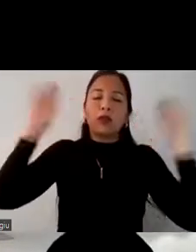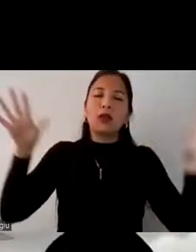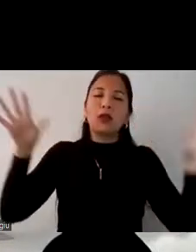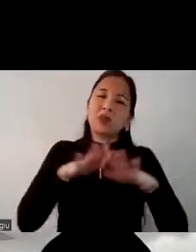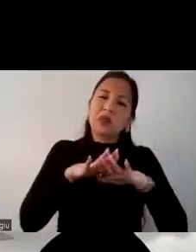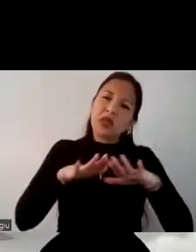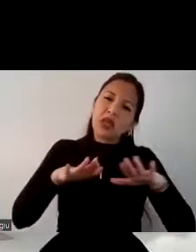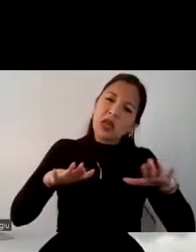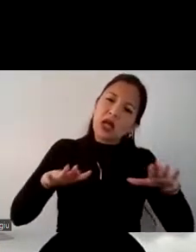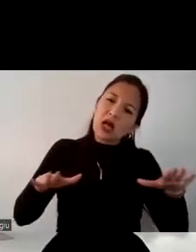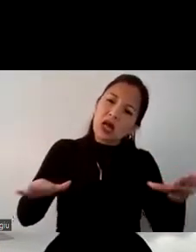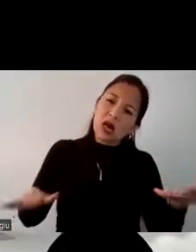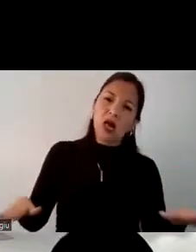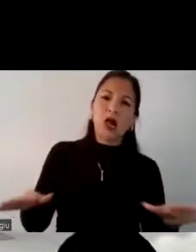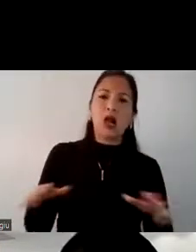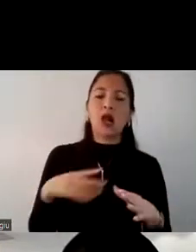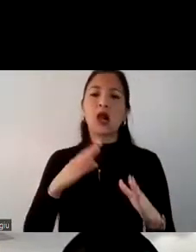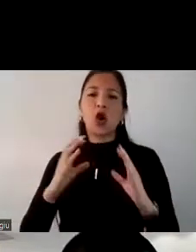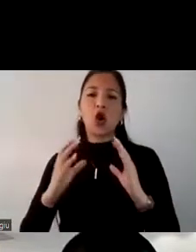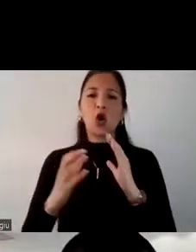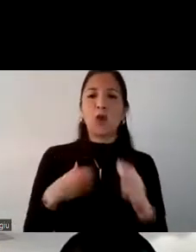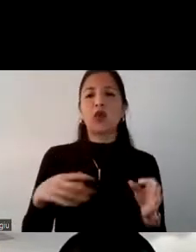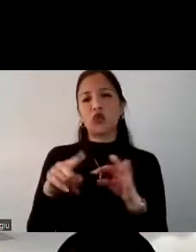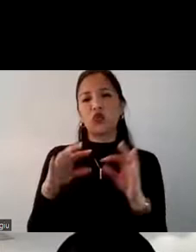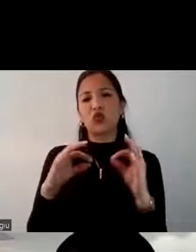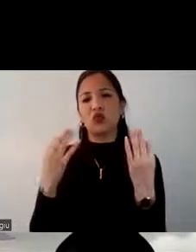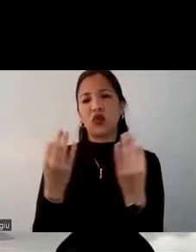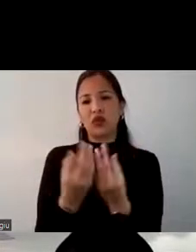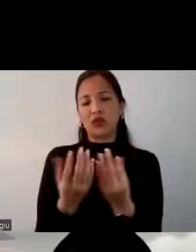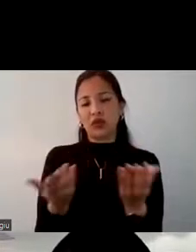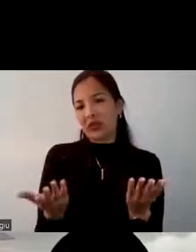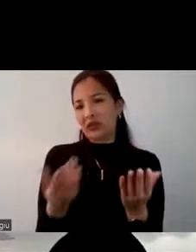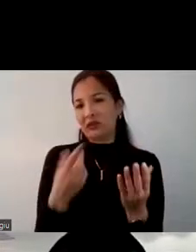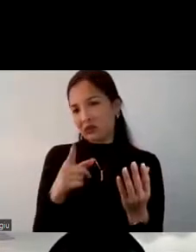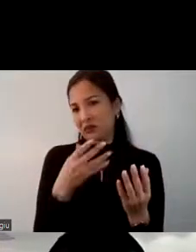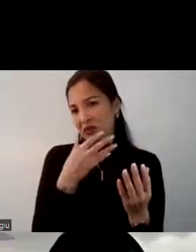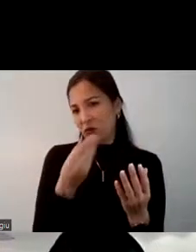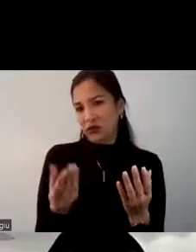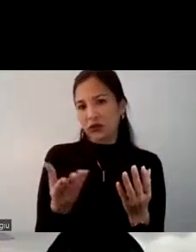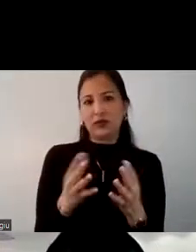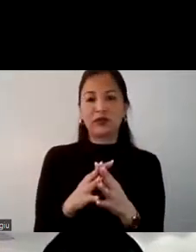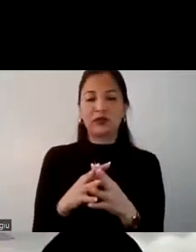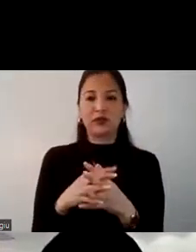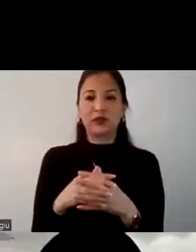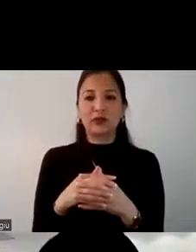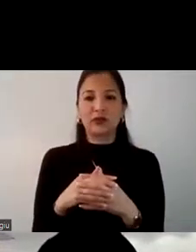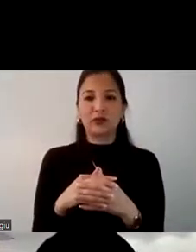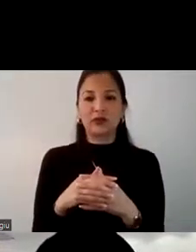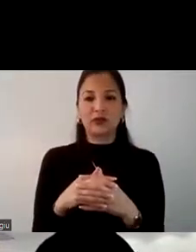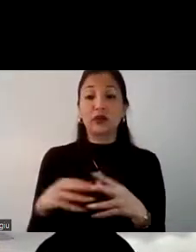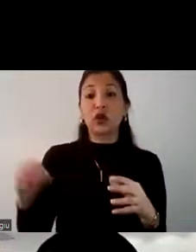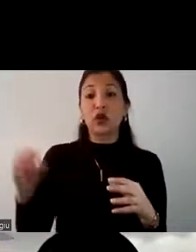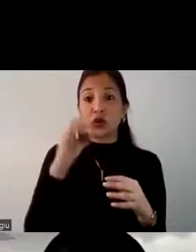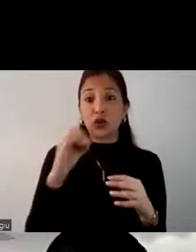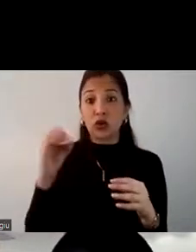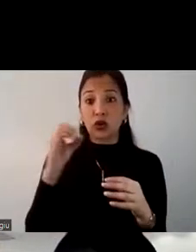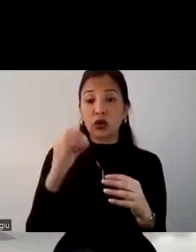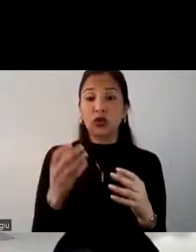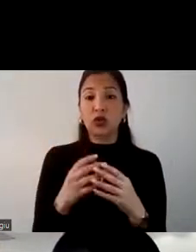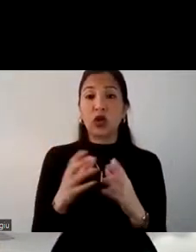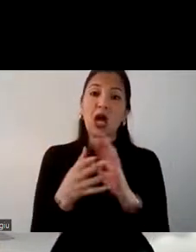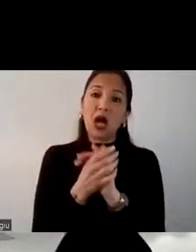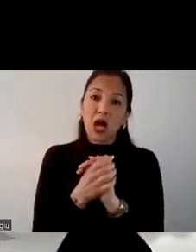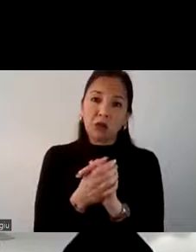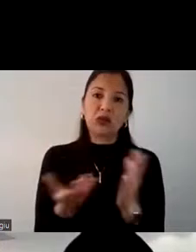y poder compartir con esos seres queridos que tanto aprecio tenemos en nuestros hogares o que son amigos muy